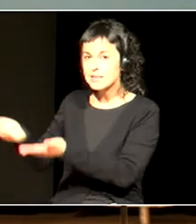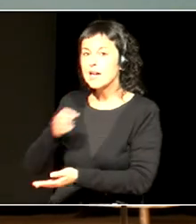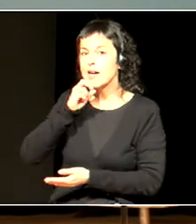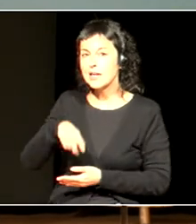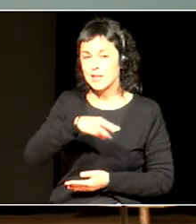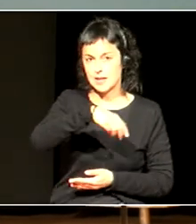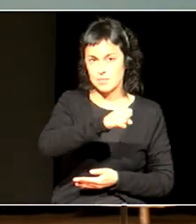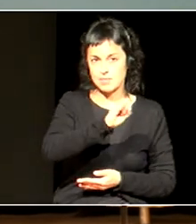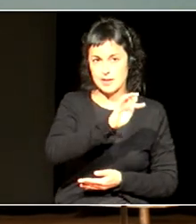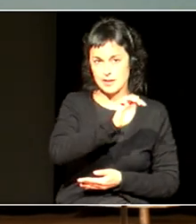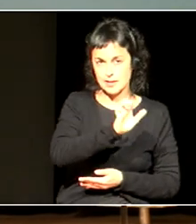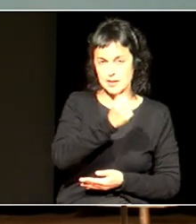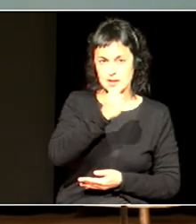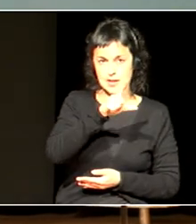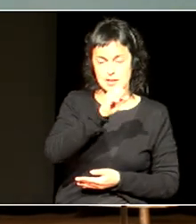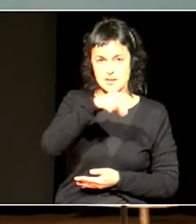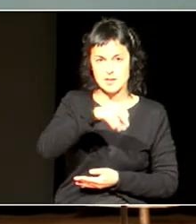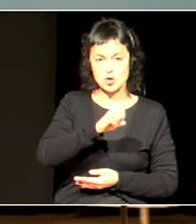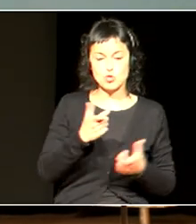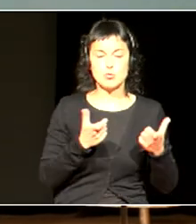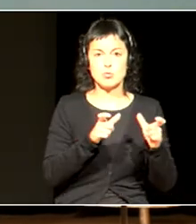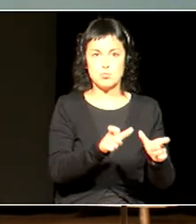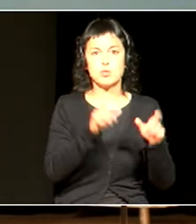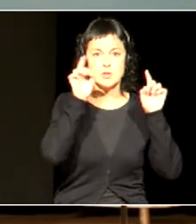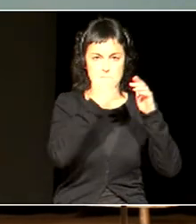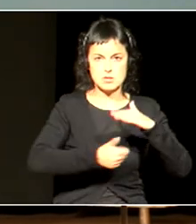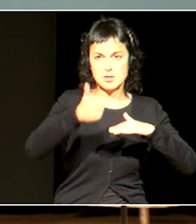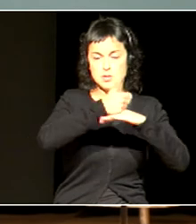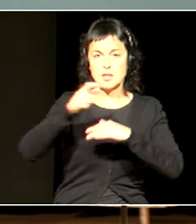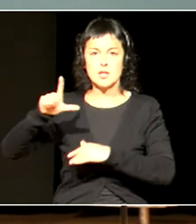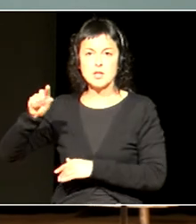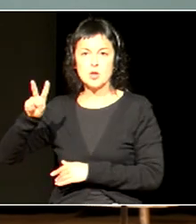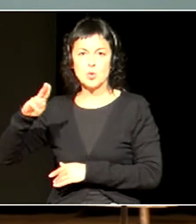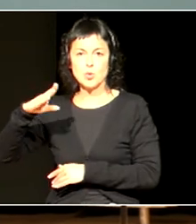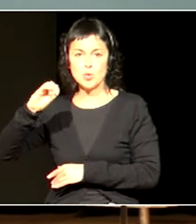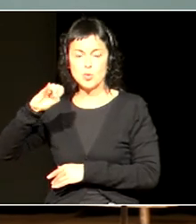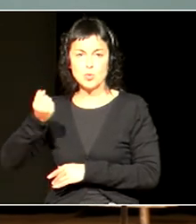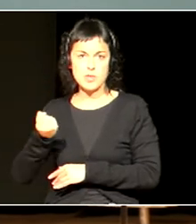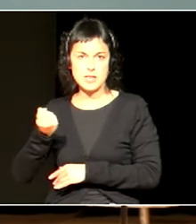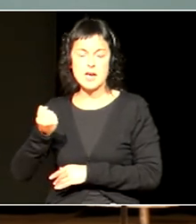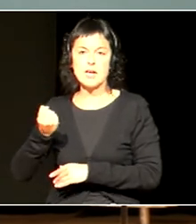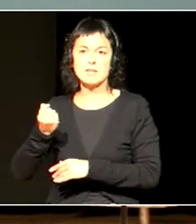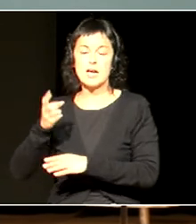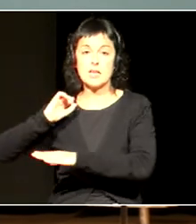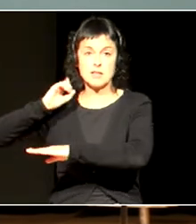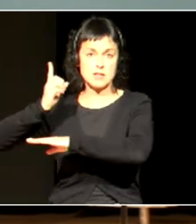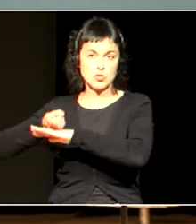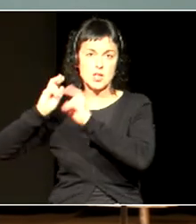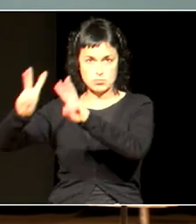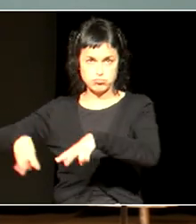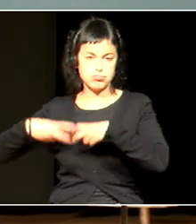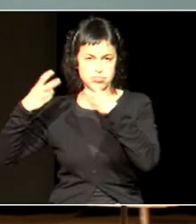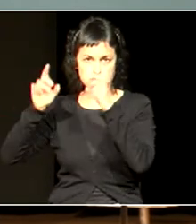Alonso Arana eskuntza zailburu ordea eta Lucia Torraldai berrueko eskuntza berreztatzeko zuzendariak atzo bezala,